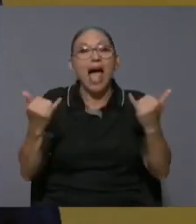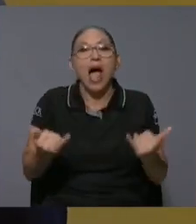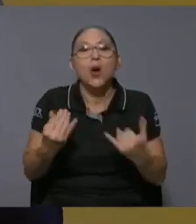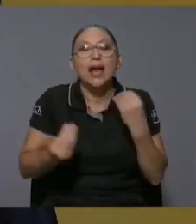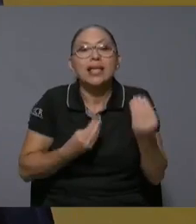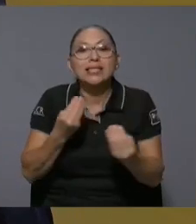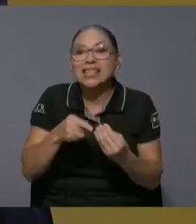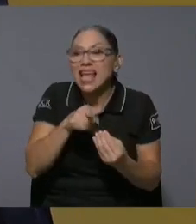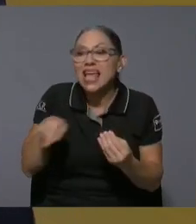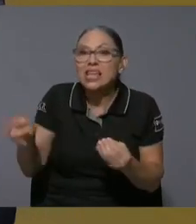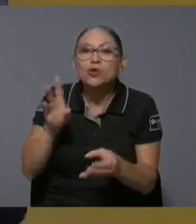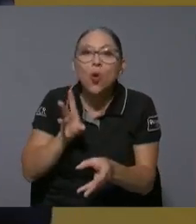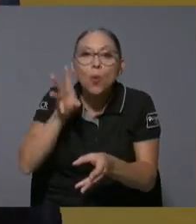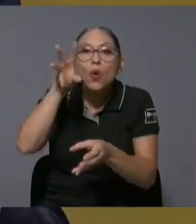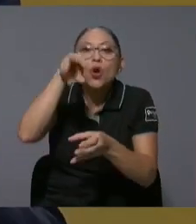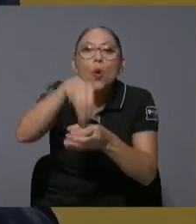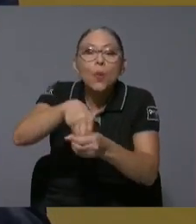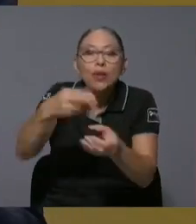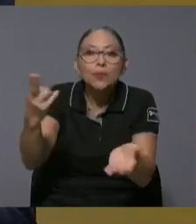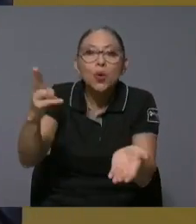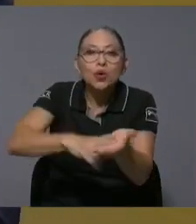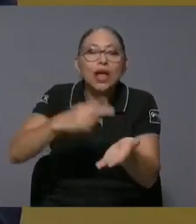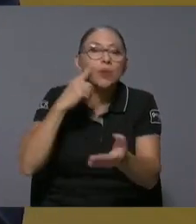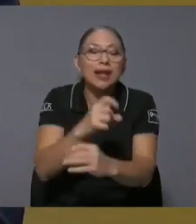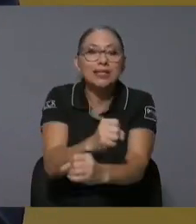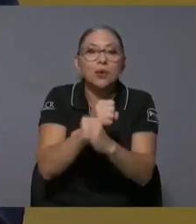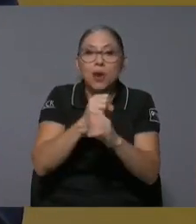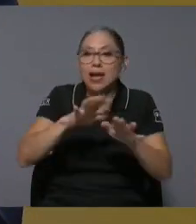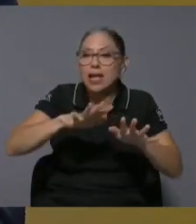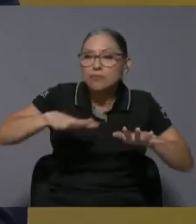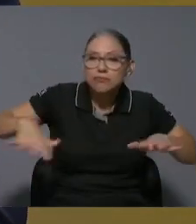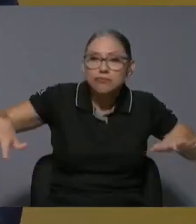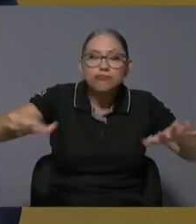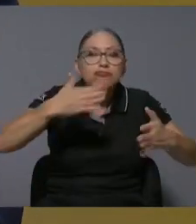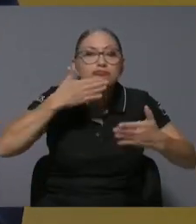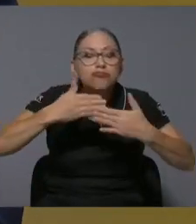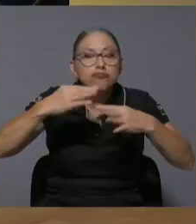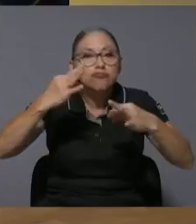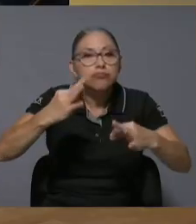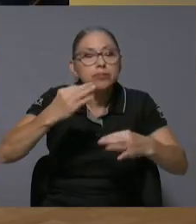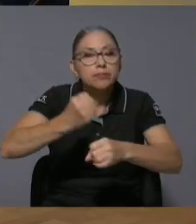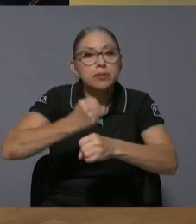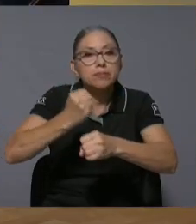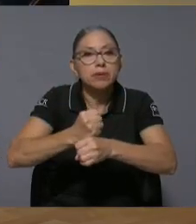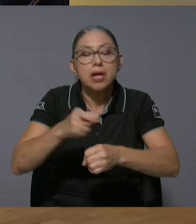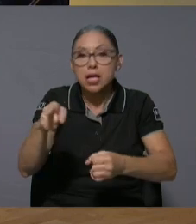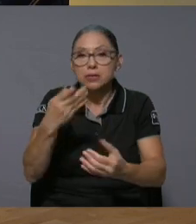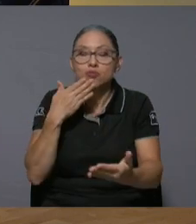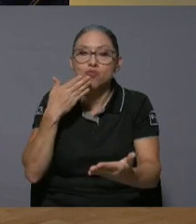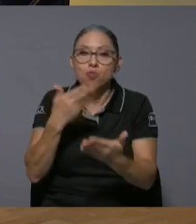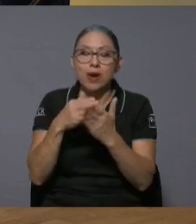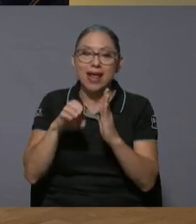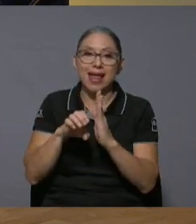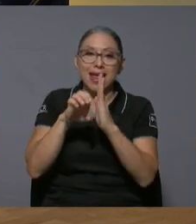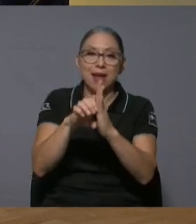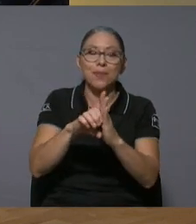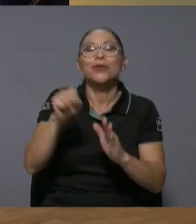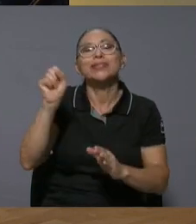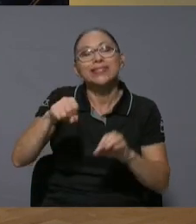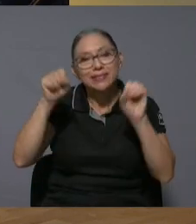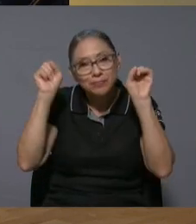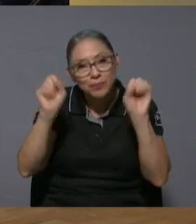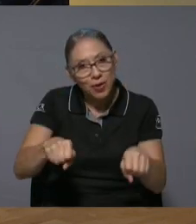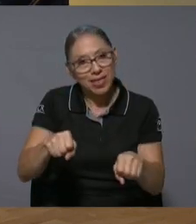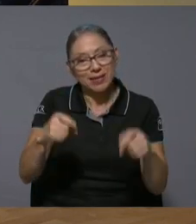incorporamos eso en un contrato de concesión para asegurarnos una buena gestión es un buen ejemplo de cómo de cómo sí se pueden hacer las